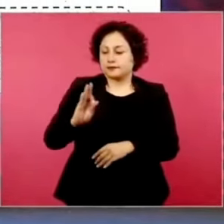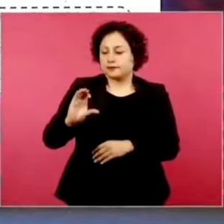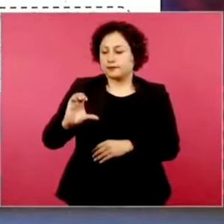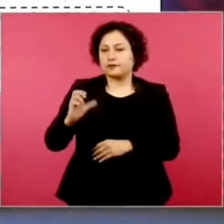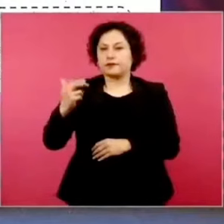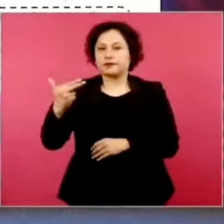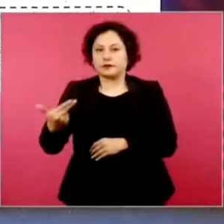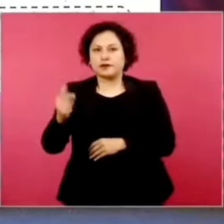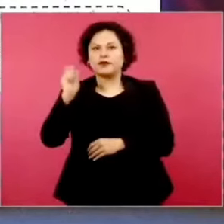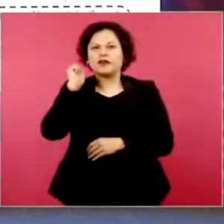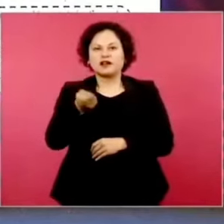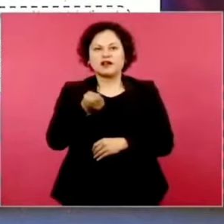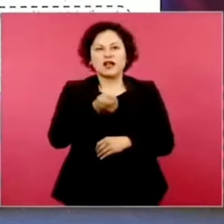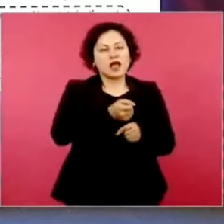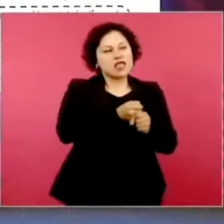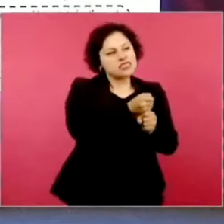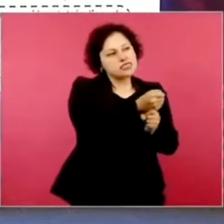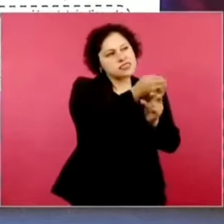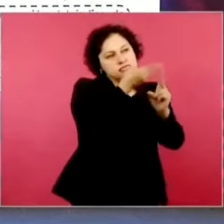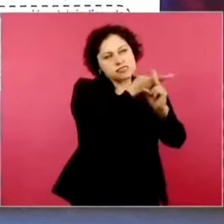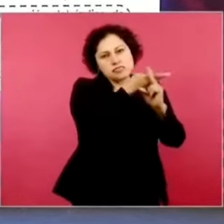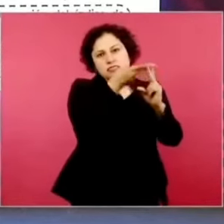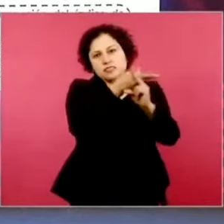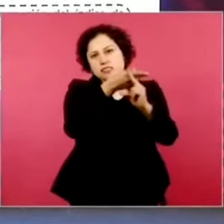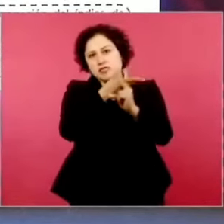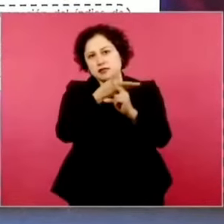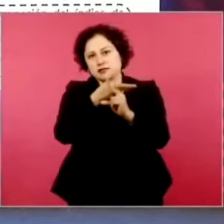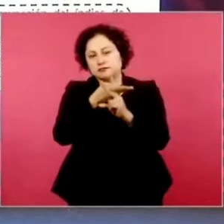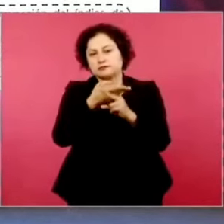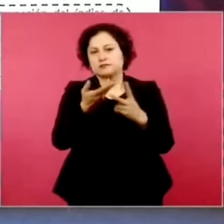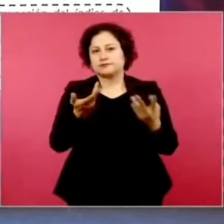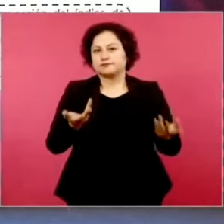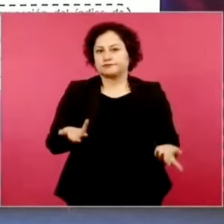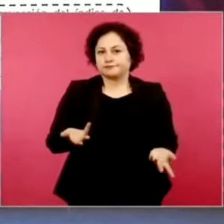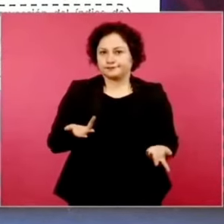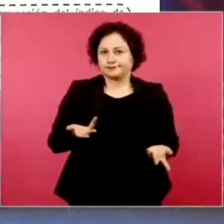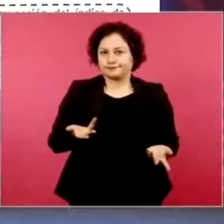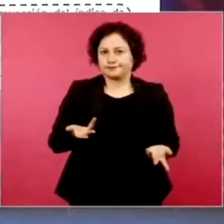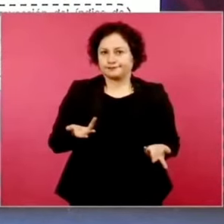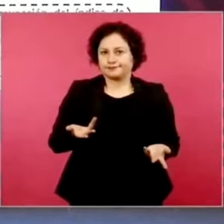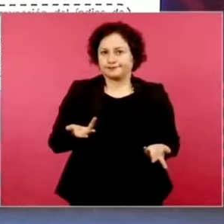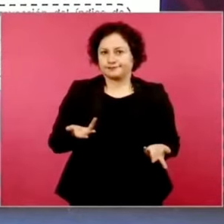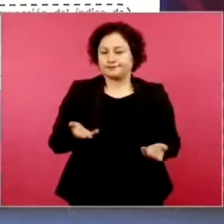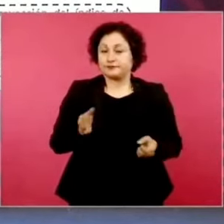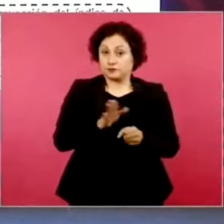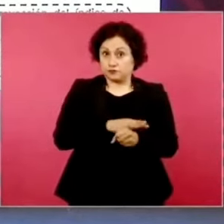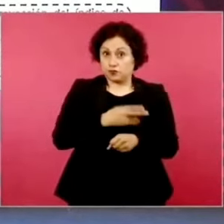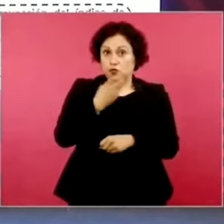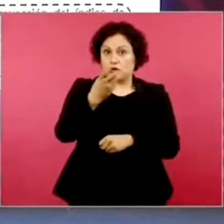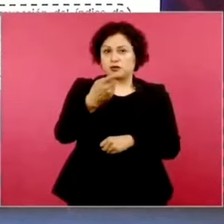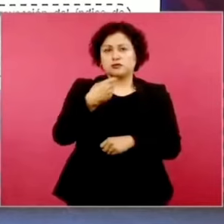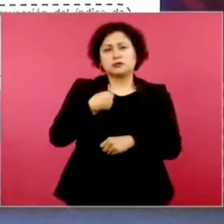por eso tampoco me voy a cansar de repetir